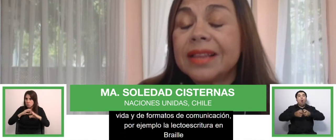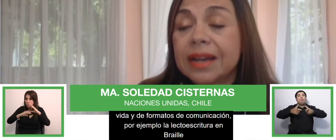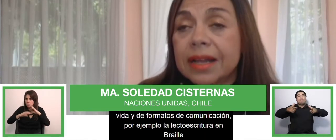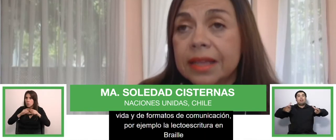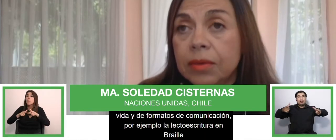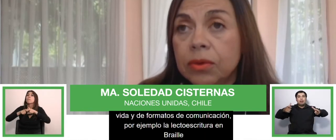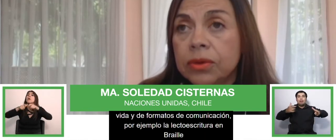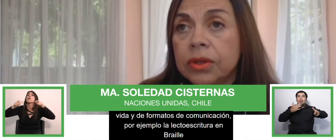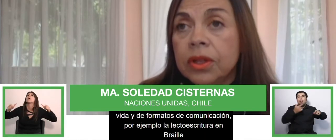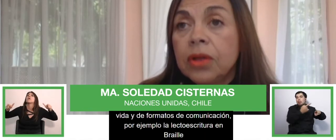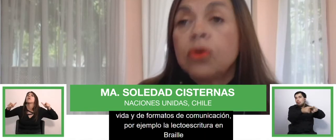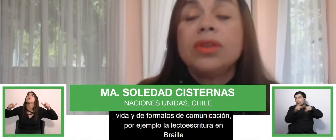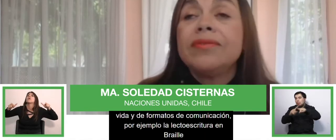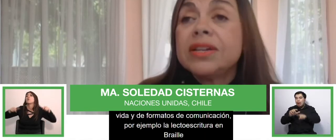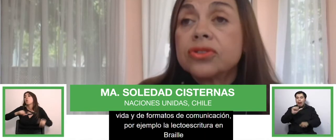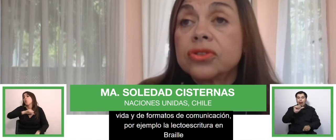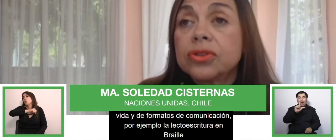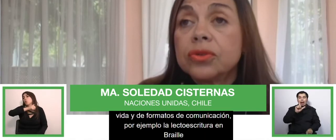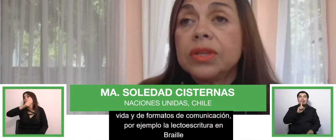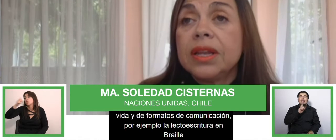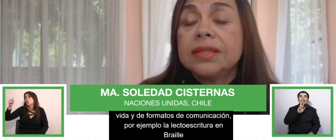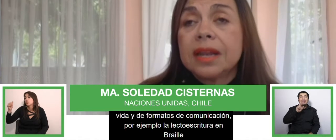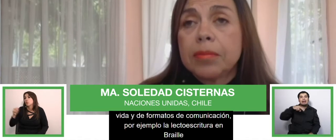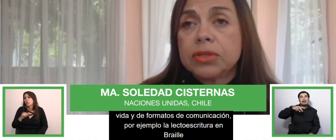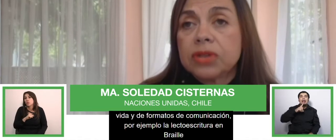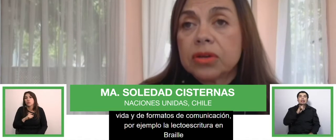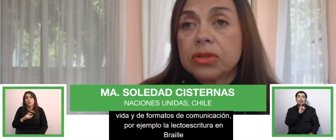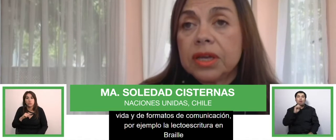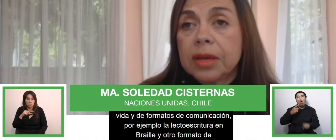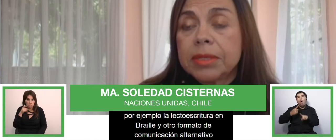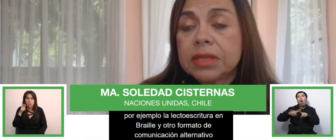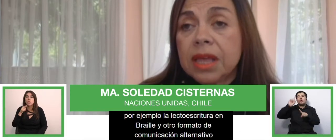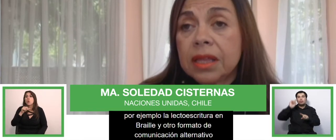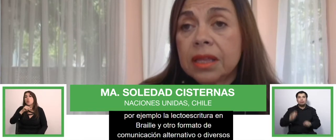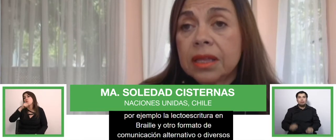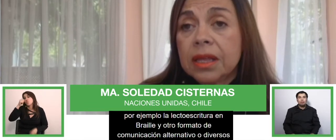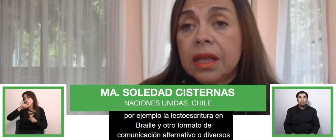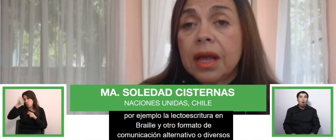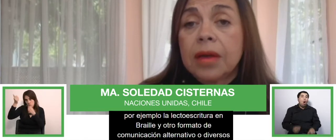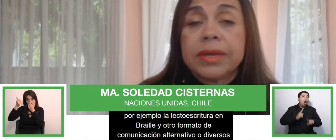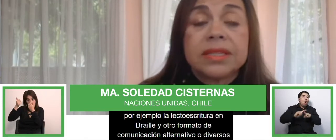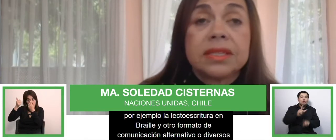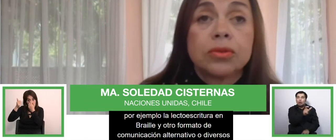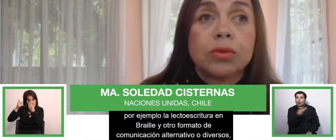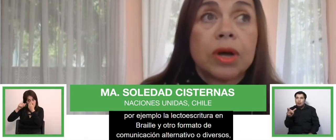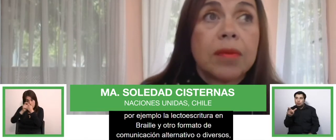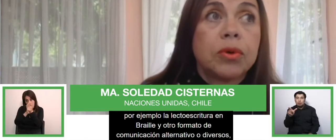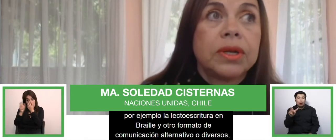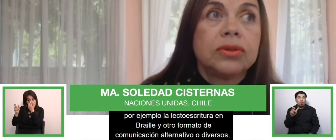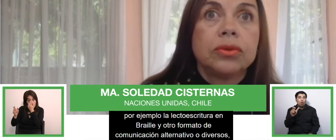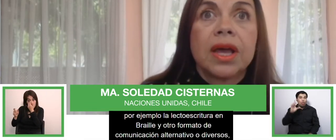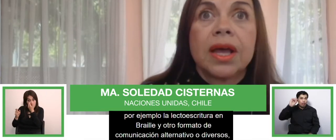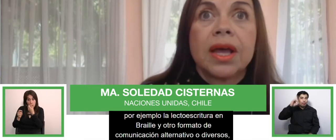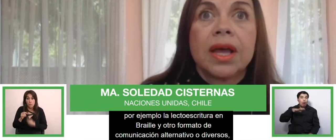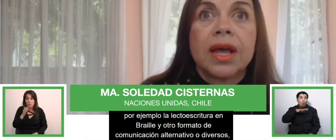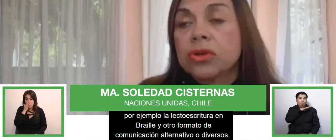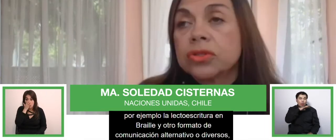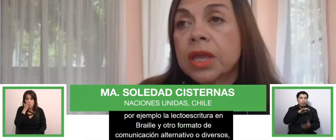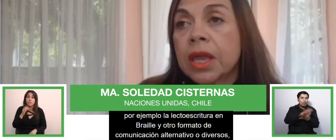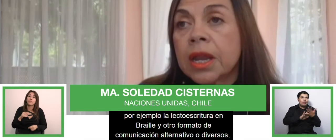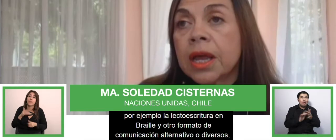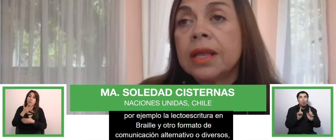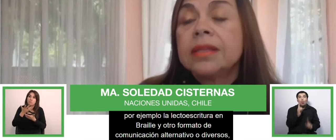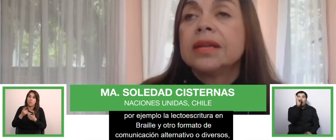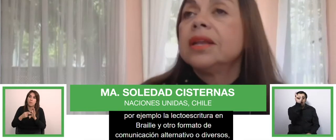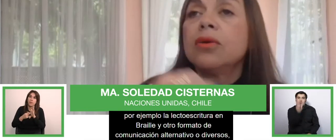alternativo, o diversos que utilicen las personas con discapacidad. A veces, supongamos un estudiante con